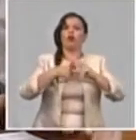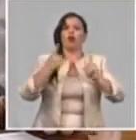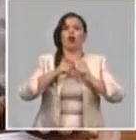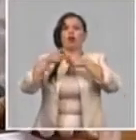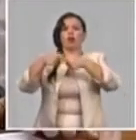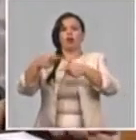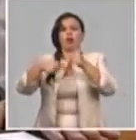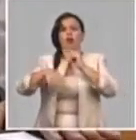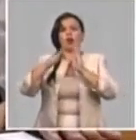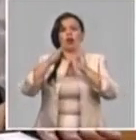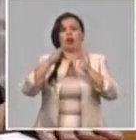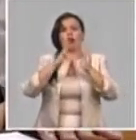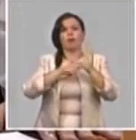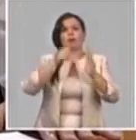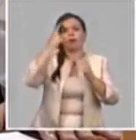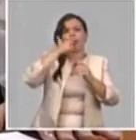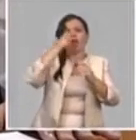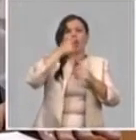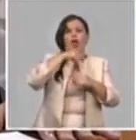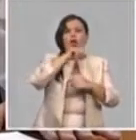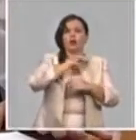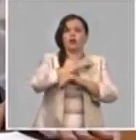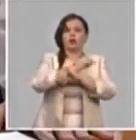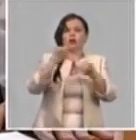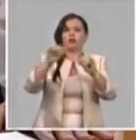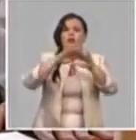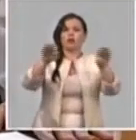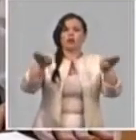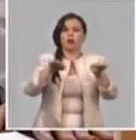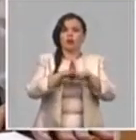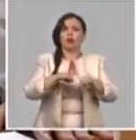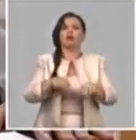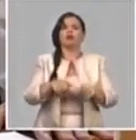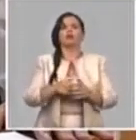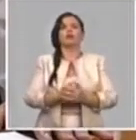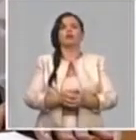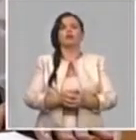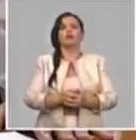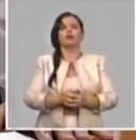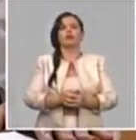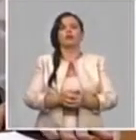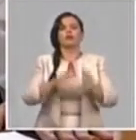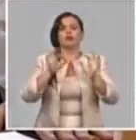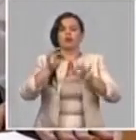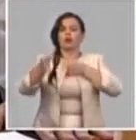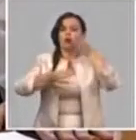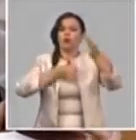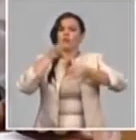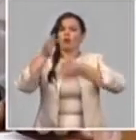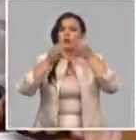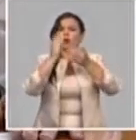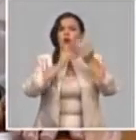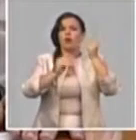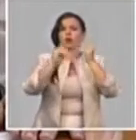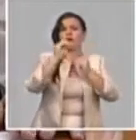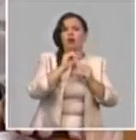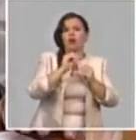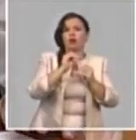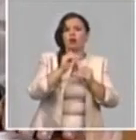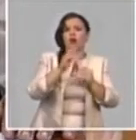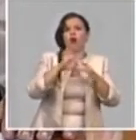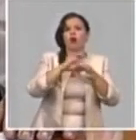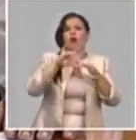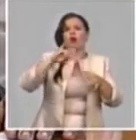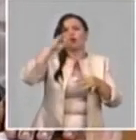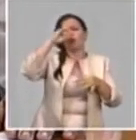en la pasada mesa redonda, a partir de las complejidades, como explicó el compañero ministro Gustavo, con la entrega de ganado porcino y la entrega de